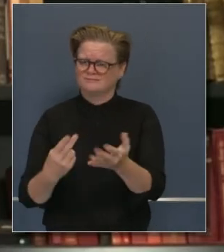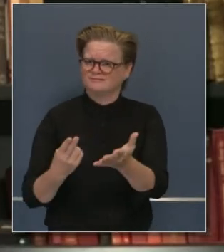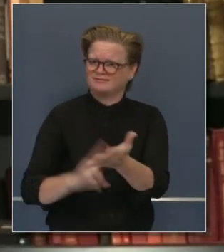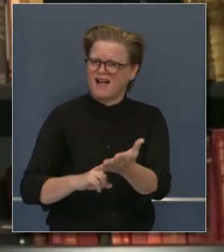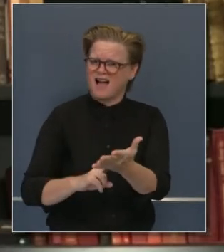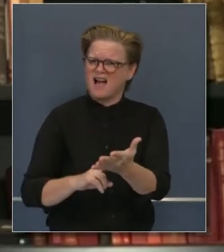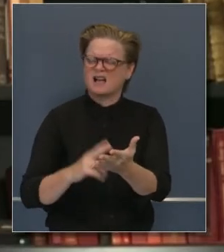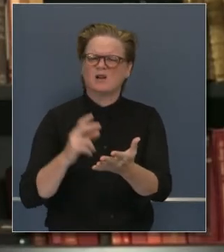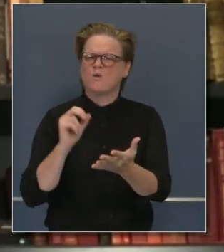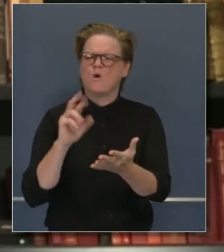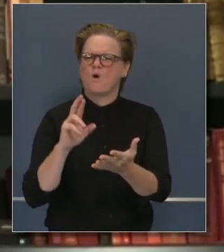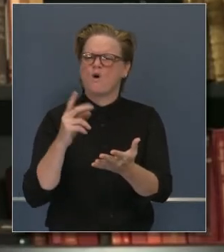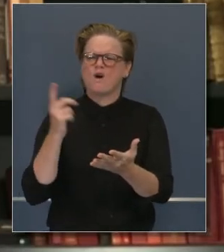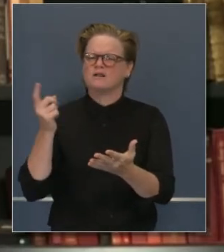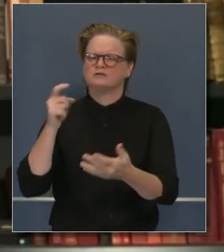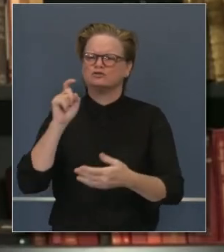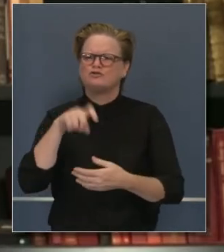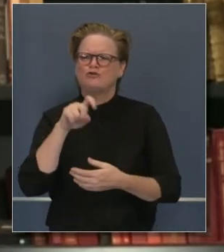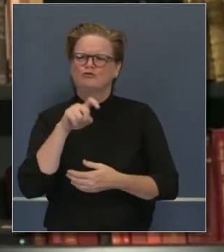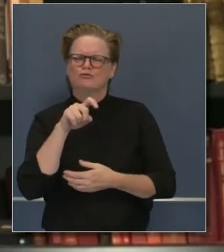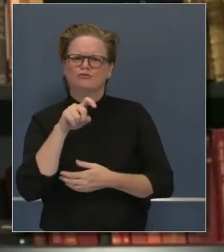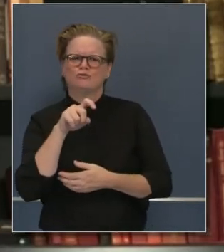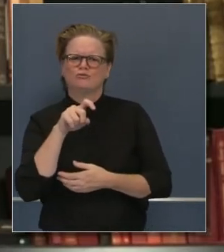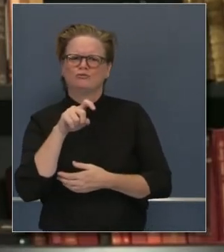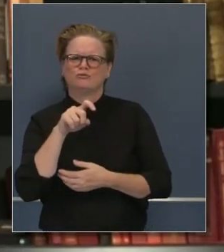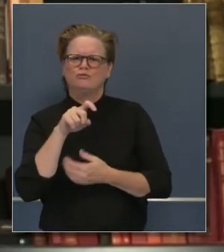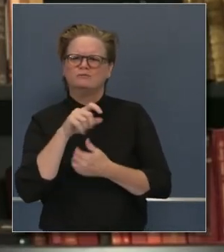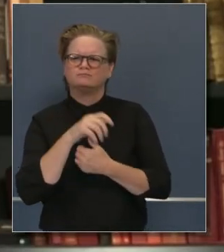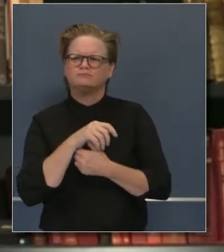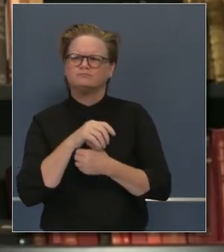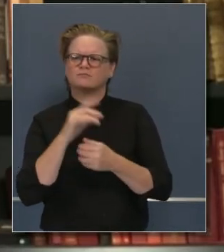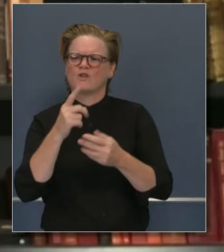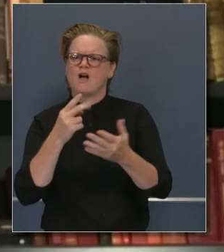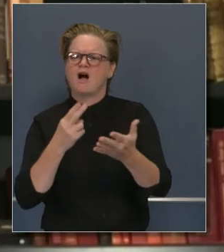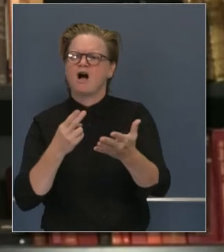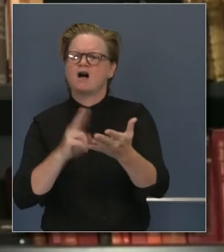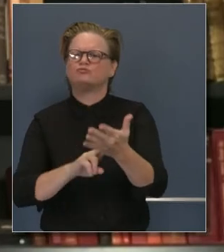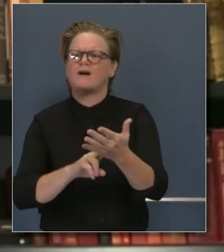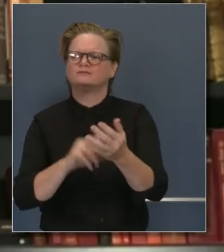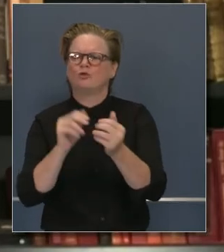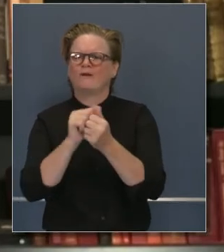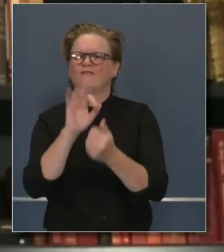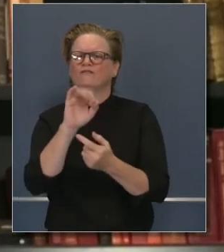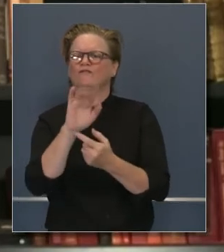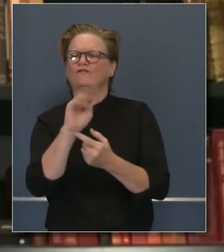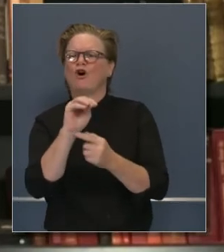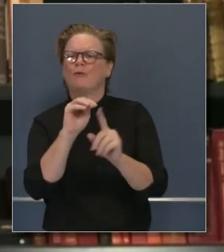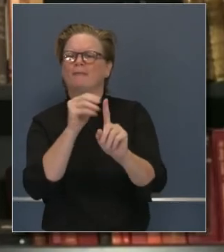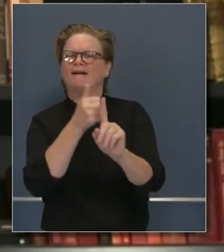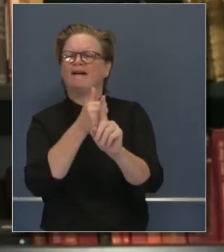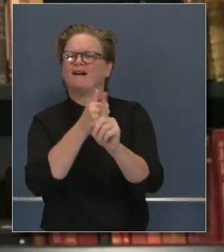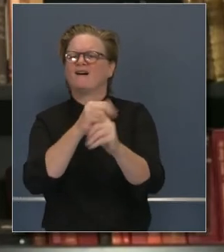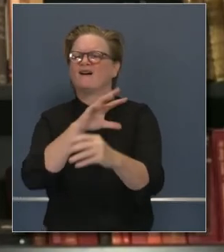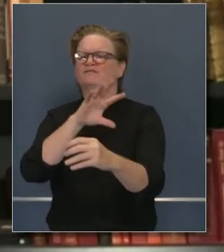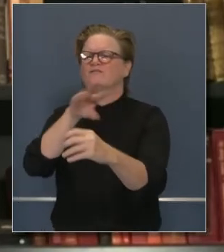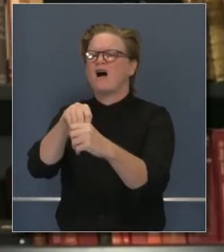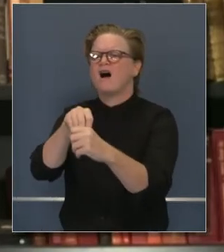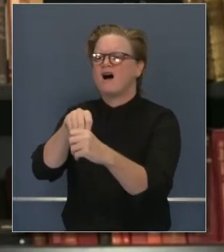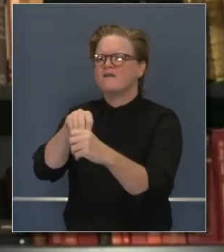el Departamento de Estado iba a pagar para esto, para la campaña de Joe Biden?